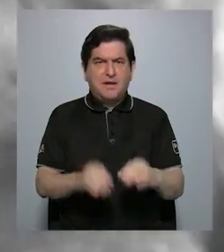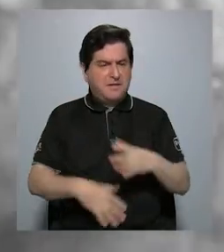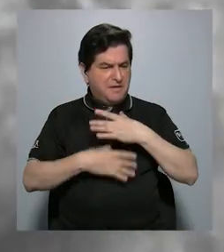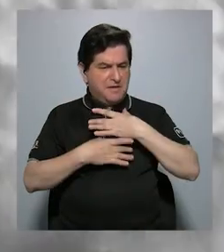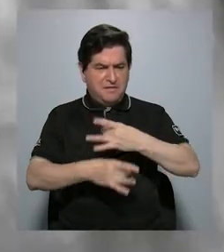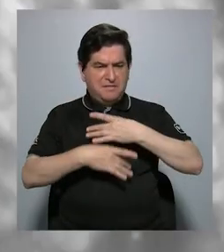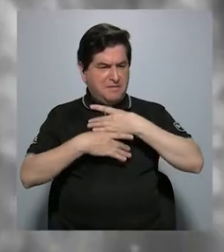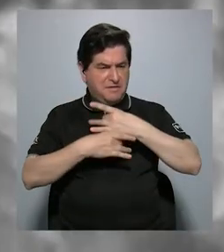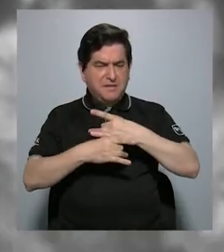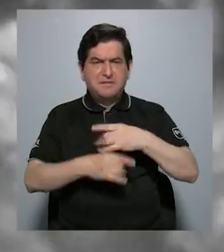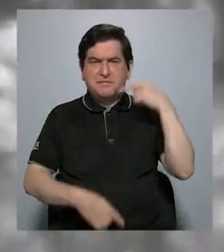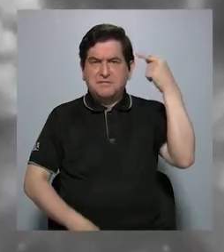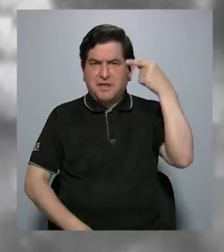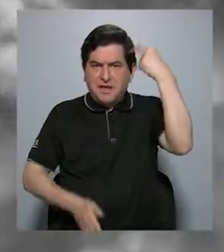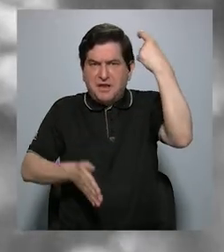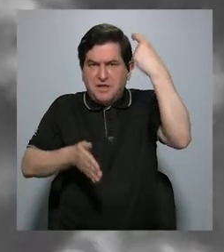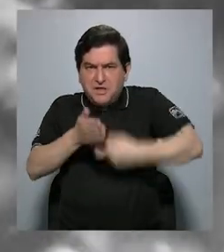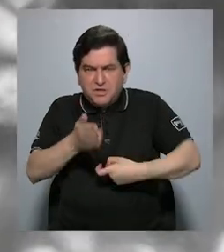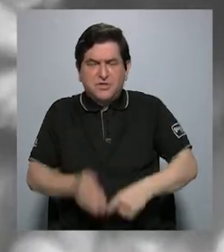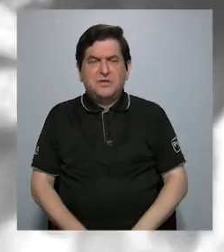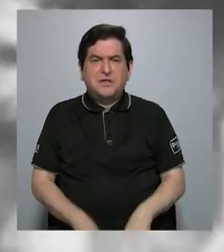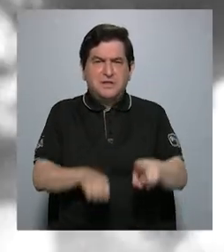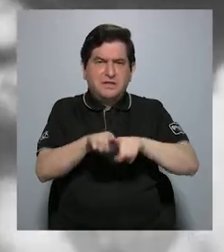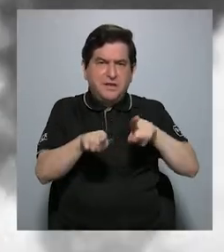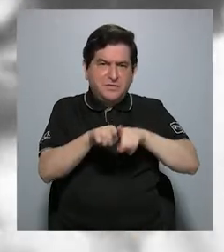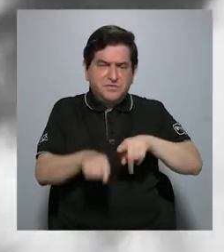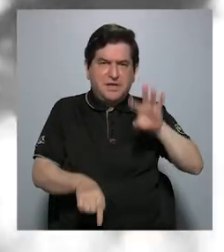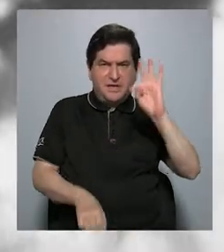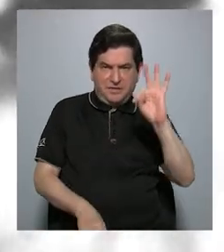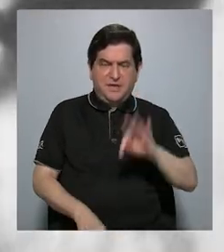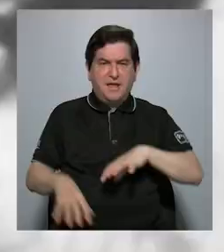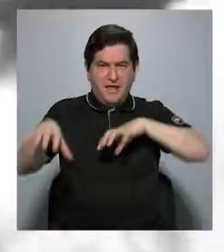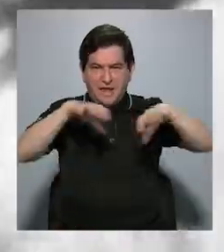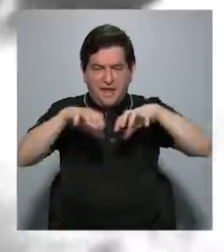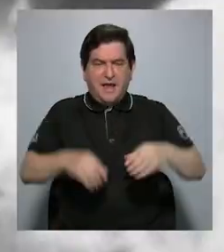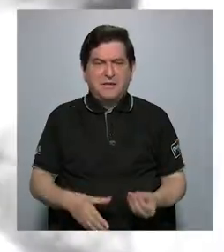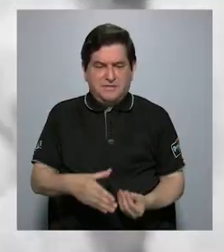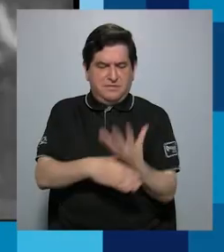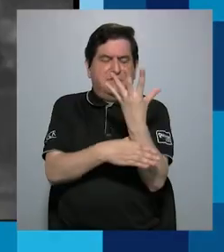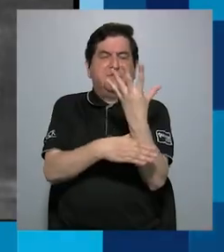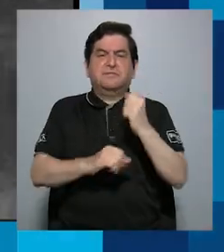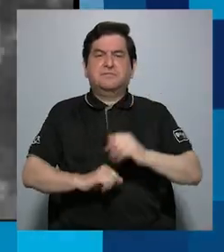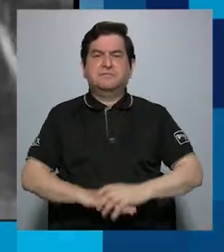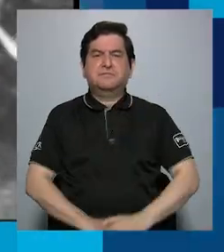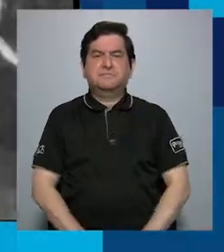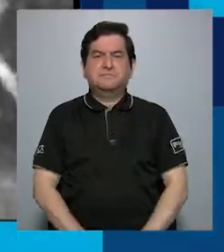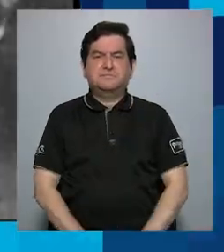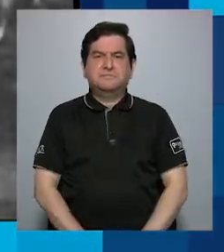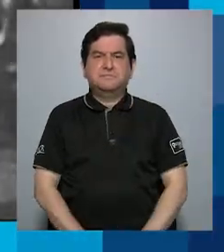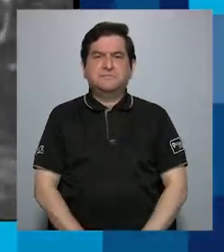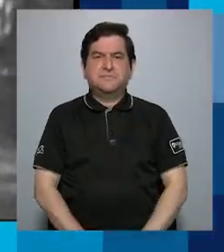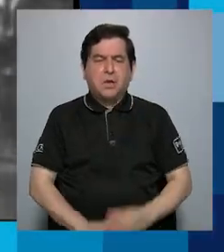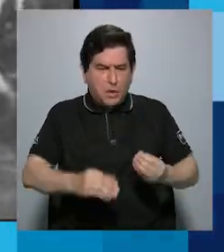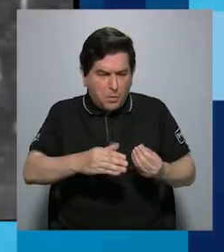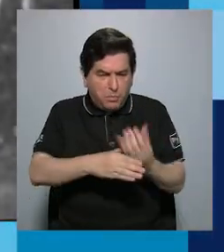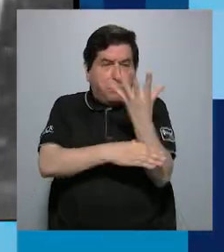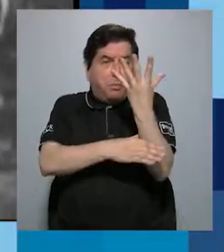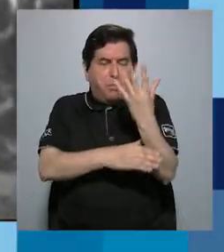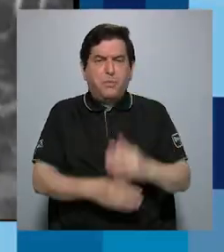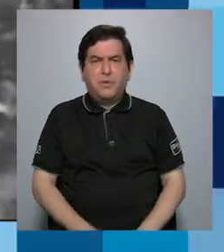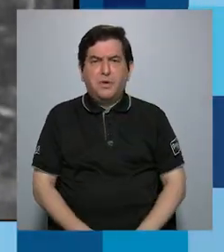interés del régimen dictatorial de los Tinoco en la actividad volcánica. Las erupciones